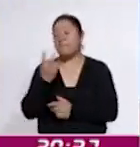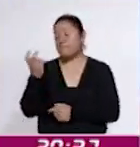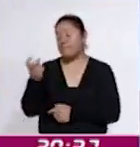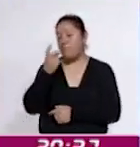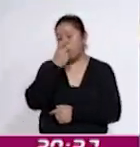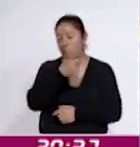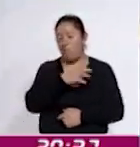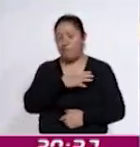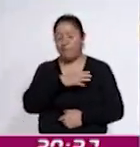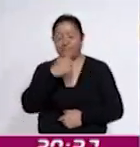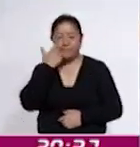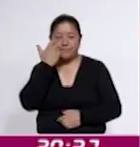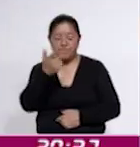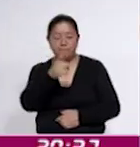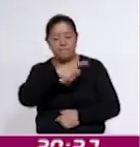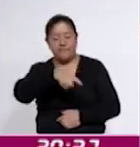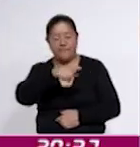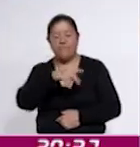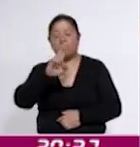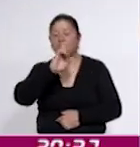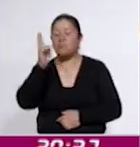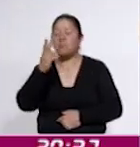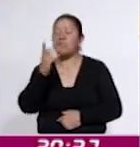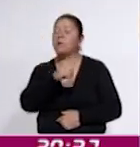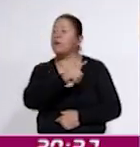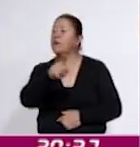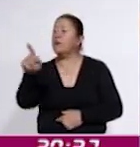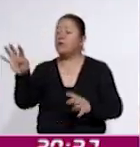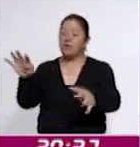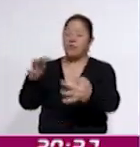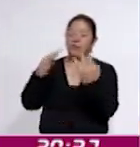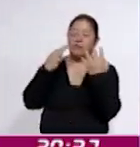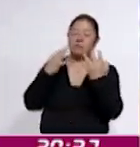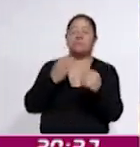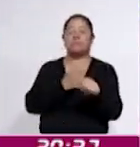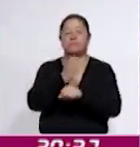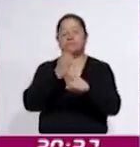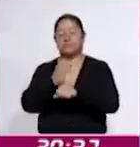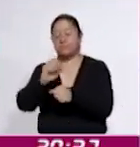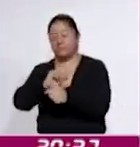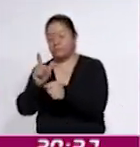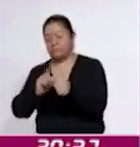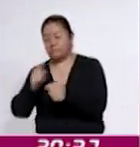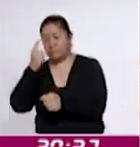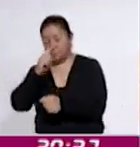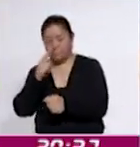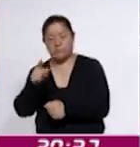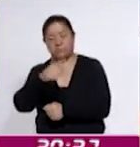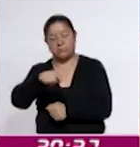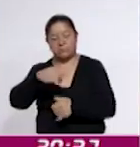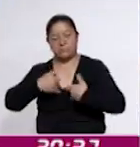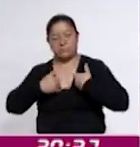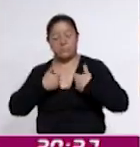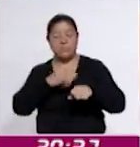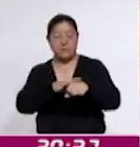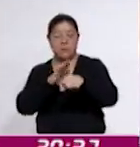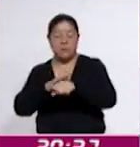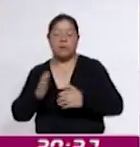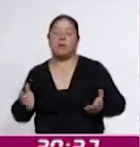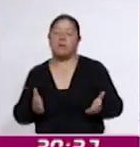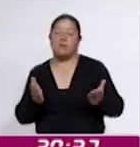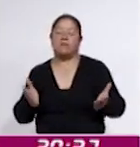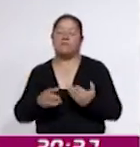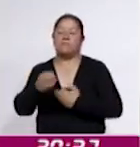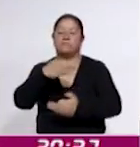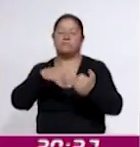deseo de proyectar a la universidad como un referente educativo a nivel estatal y nacional, con la finalidad de motivar a más jóvenes a formar parte de esta gran